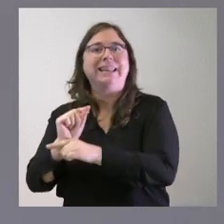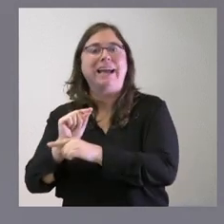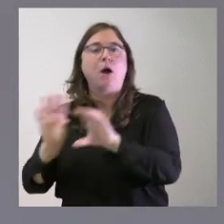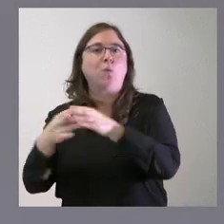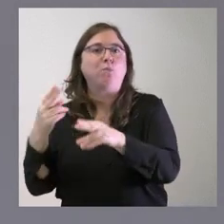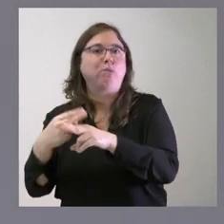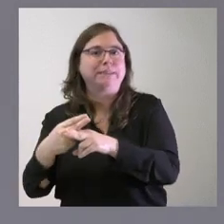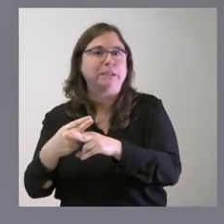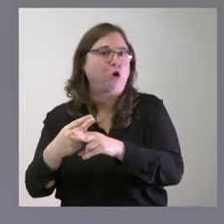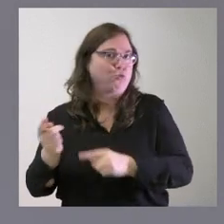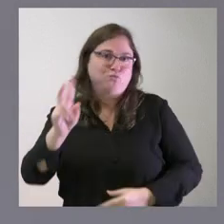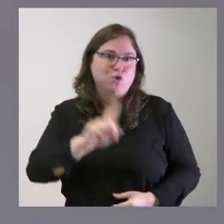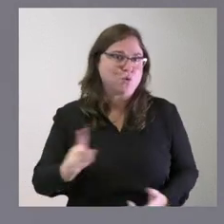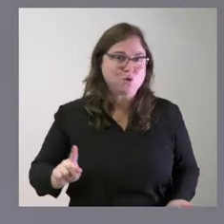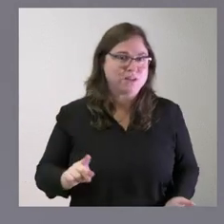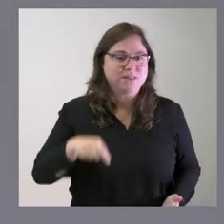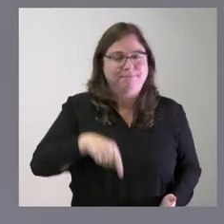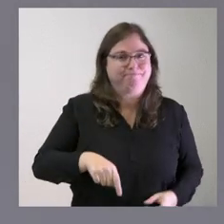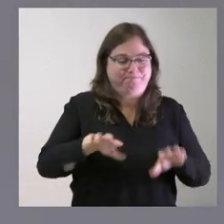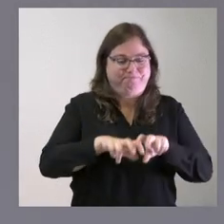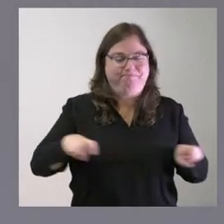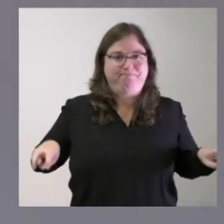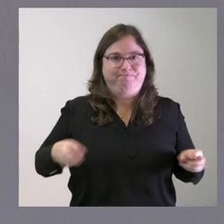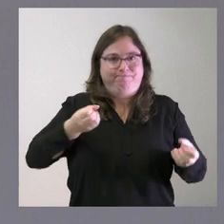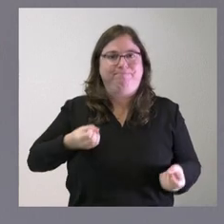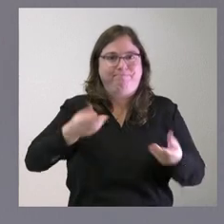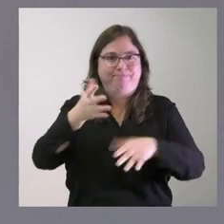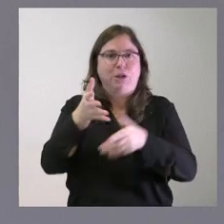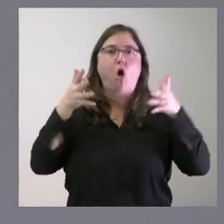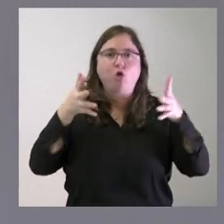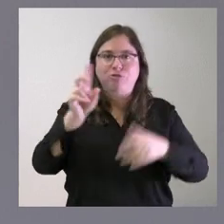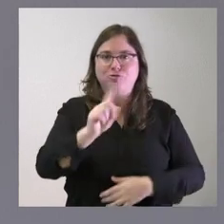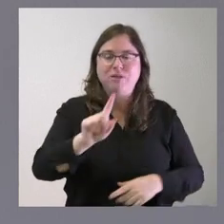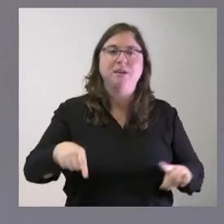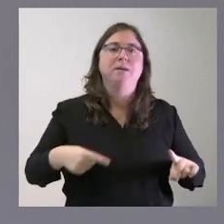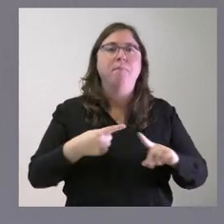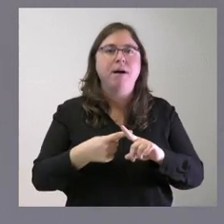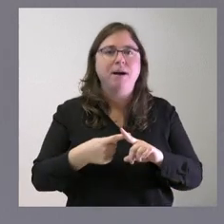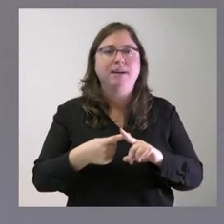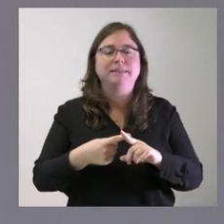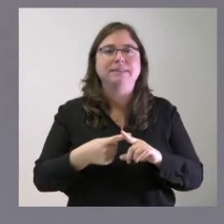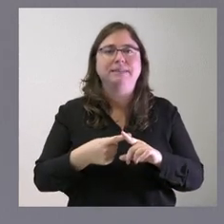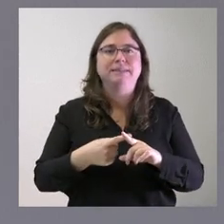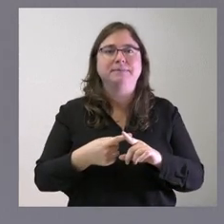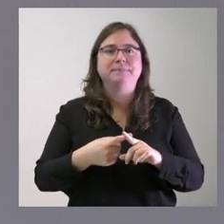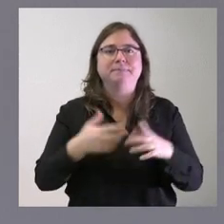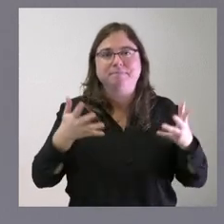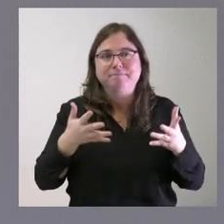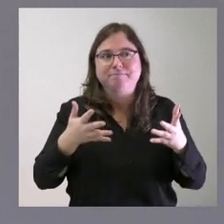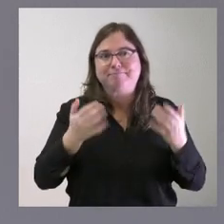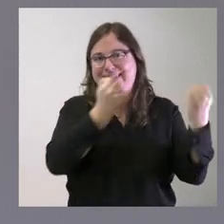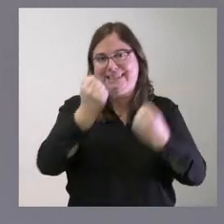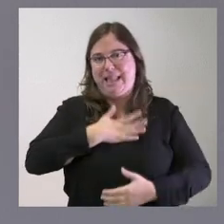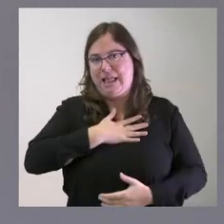político sobre los presupuestos que ni es la finalidad de este consejo ni es la finalidad de esta institución